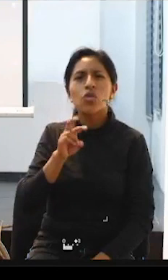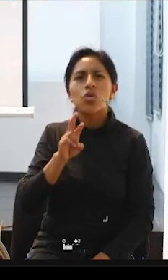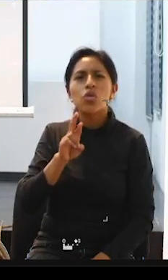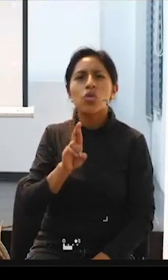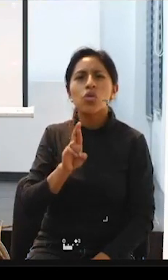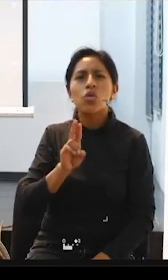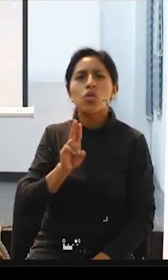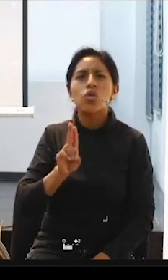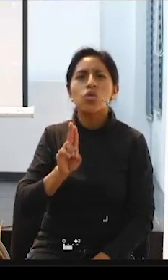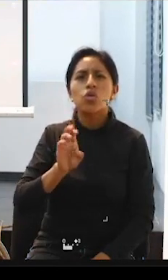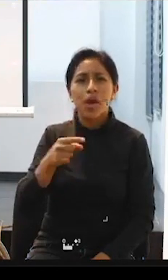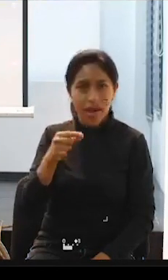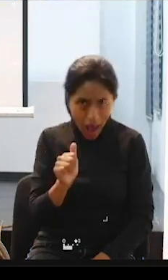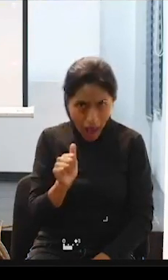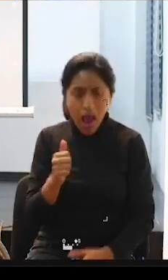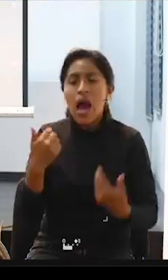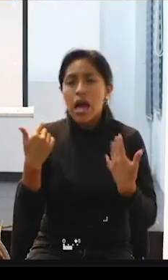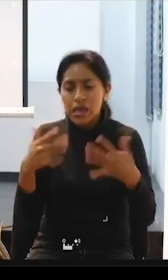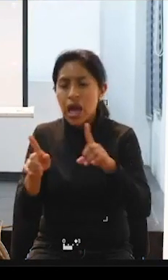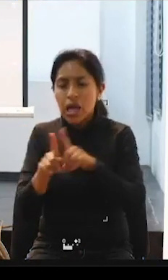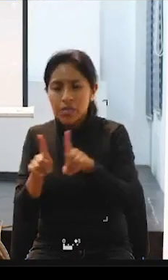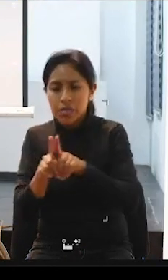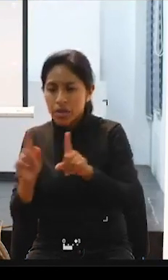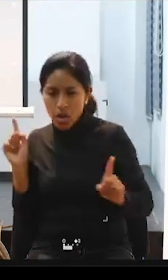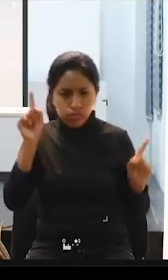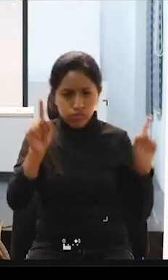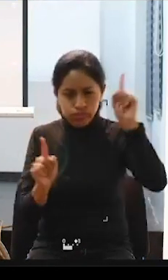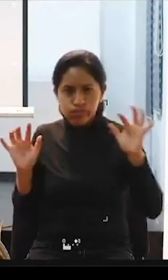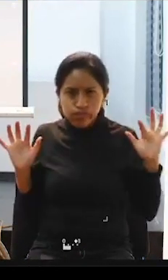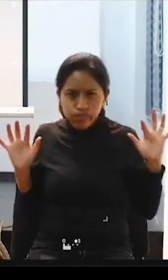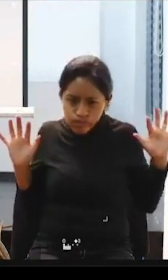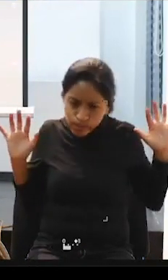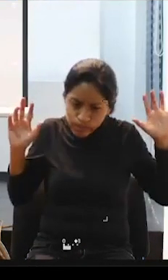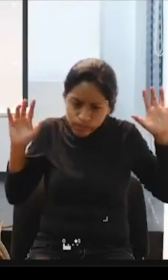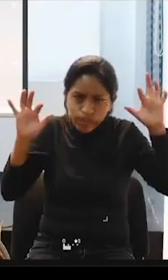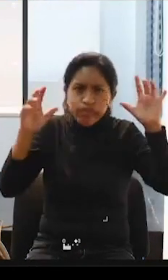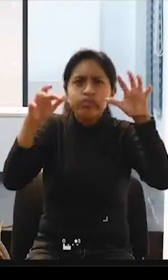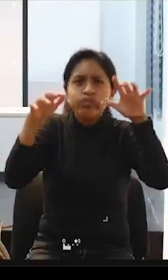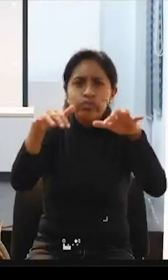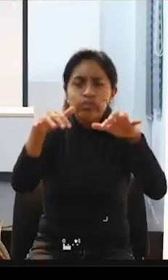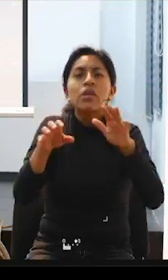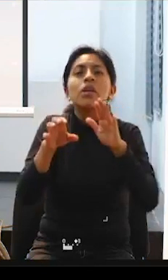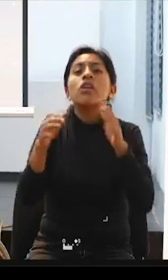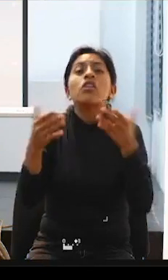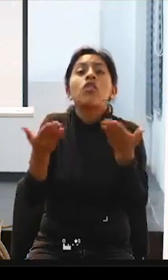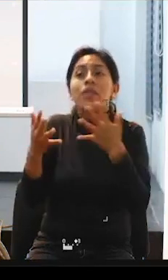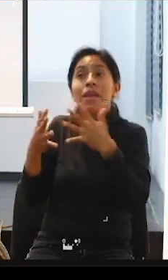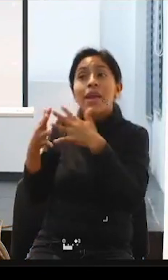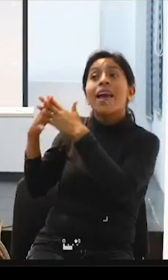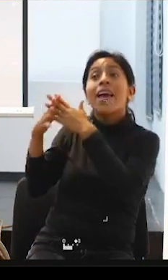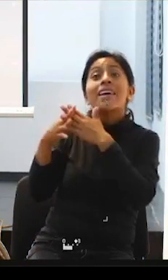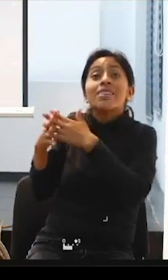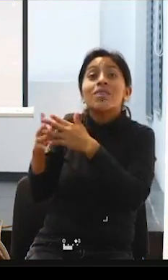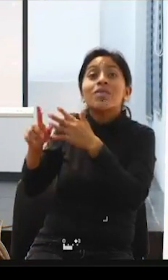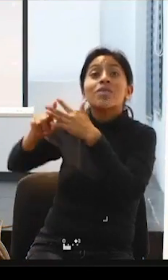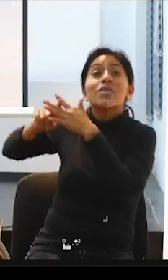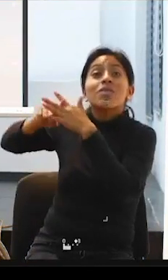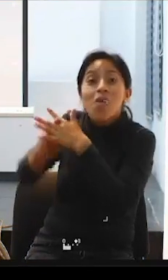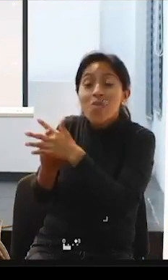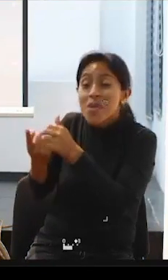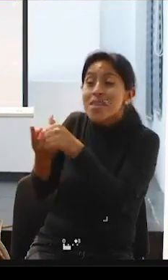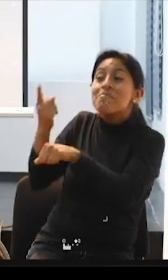lo que tenían allí. En Estados Unidos, es la cuna de vida independiente. Es donde está